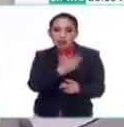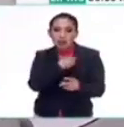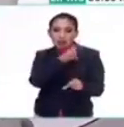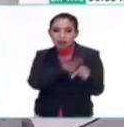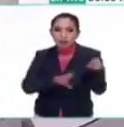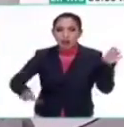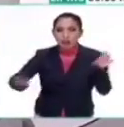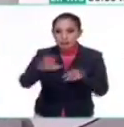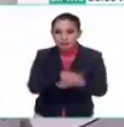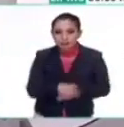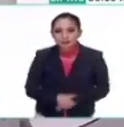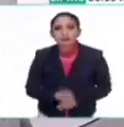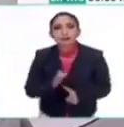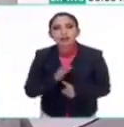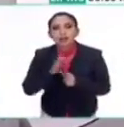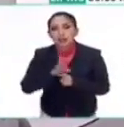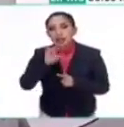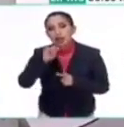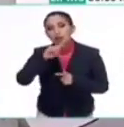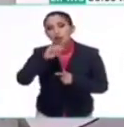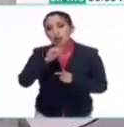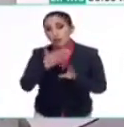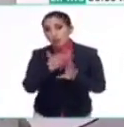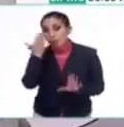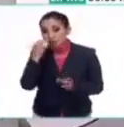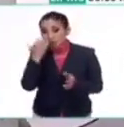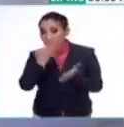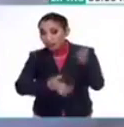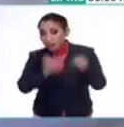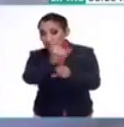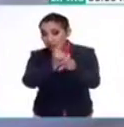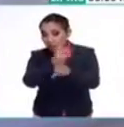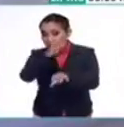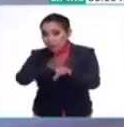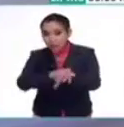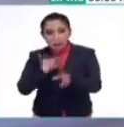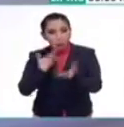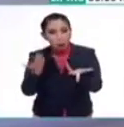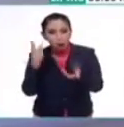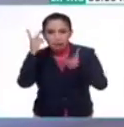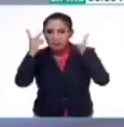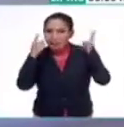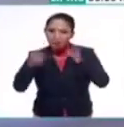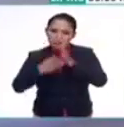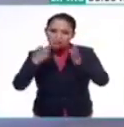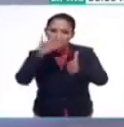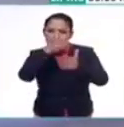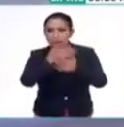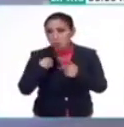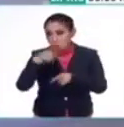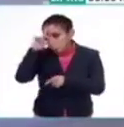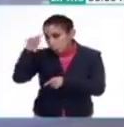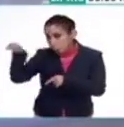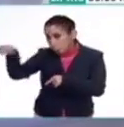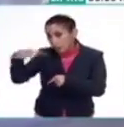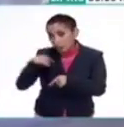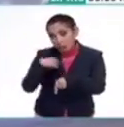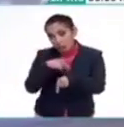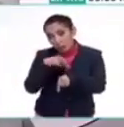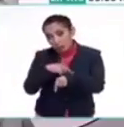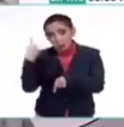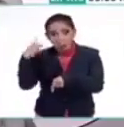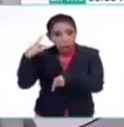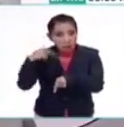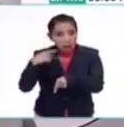naturaleza. Entonces, Cantona nos tiene mucho que ofrecer. No es muy visitada. Yo recomiendo al público que se tome un tiempo en